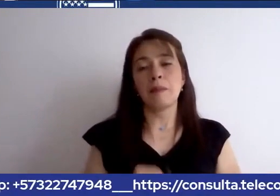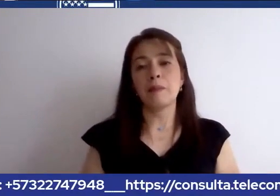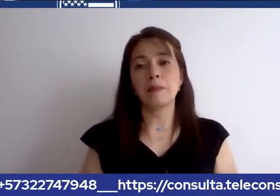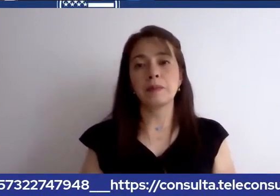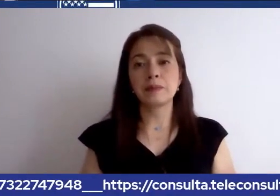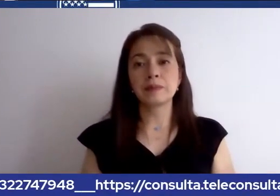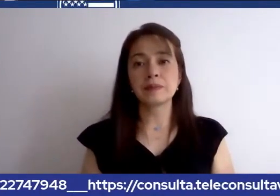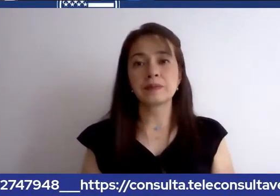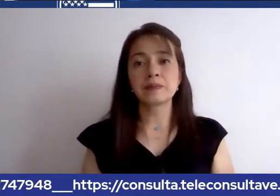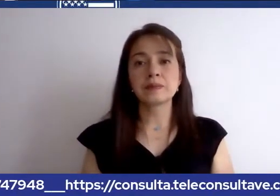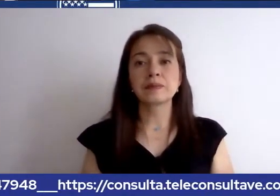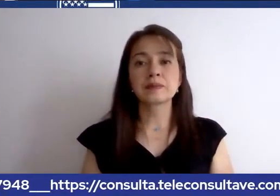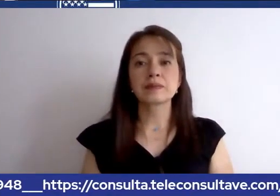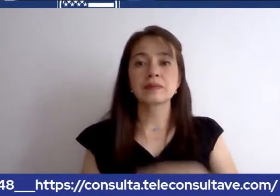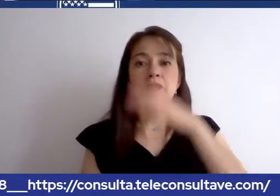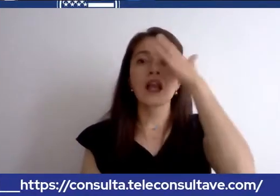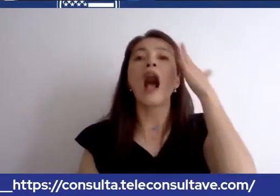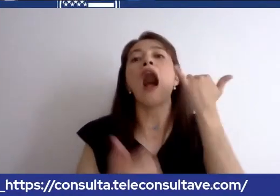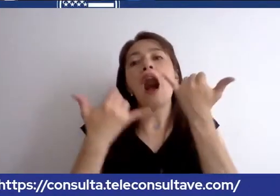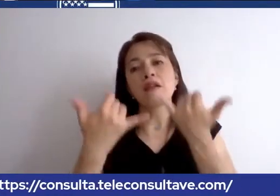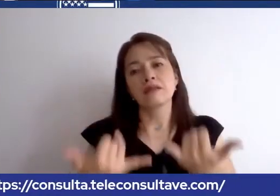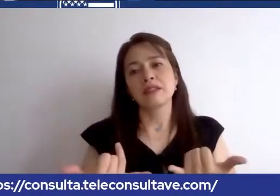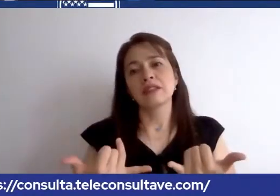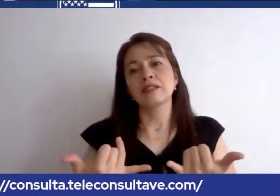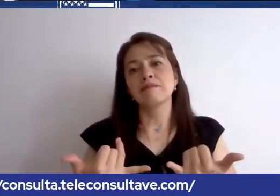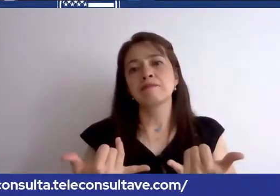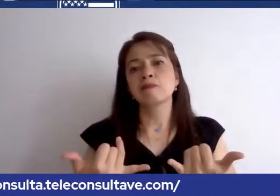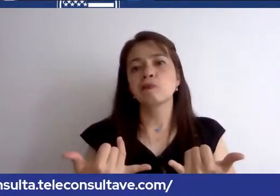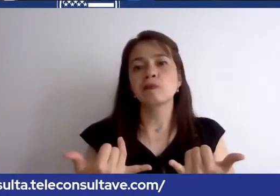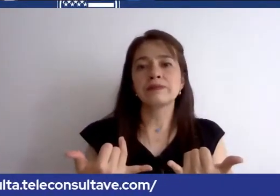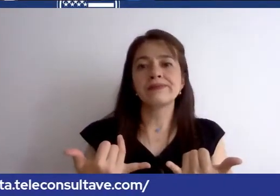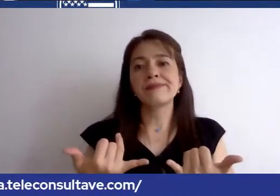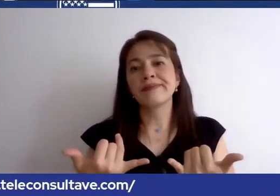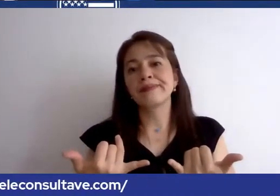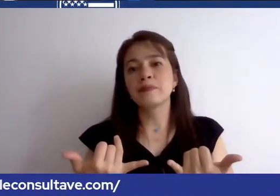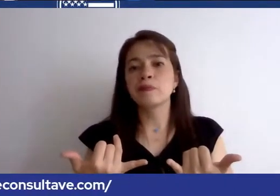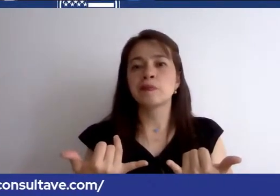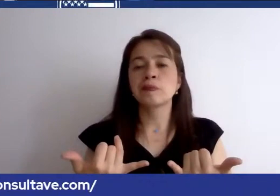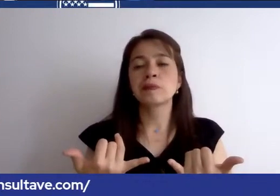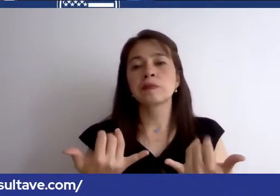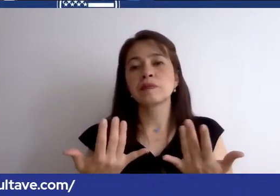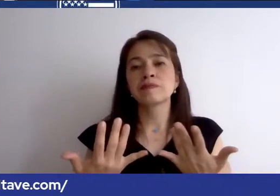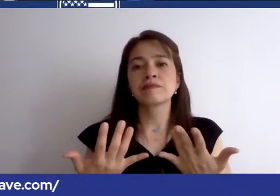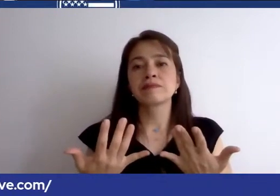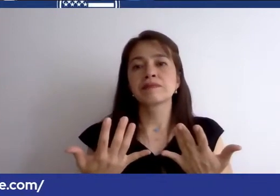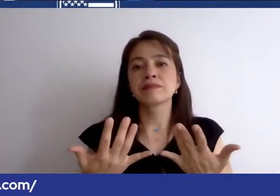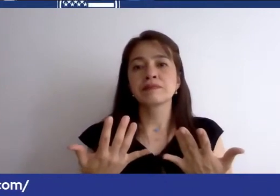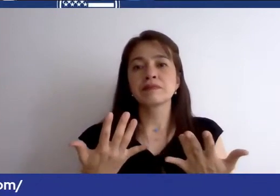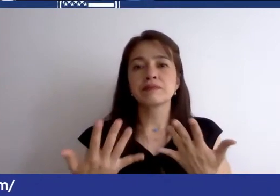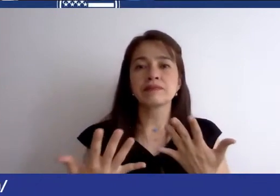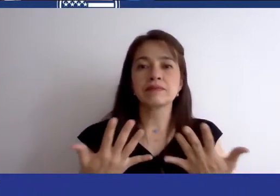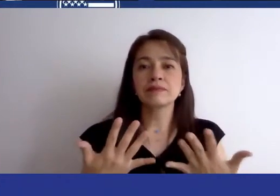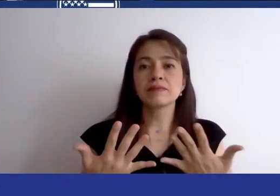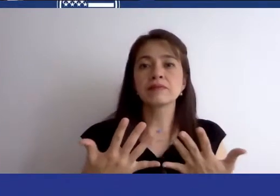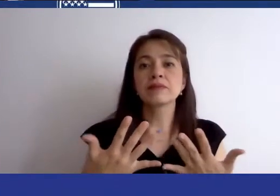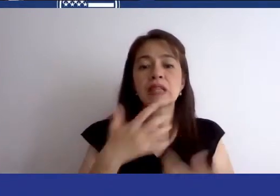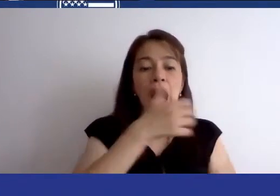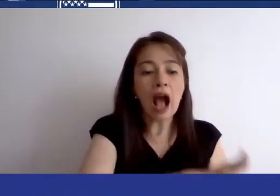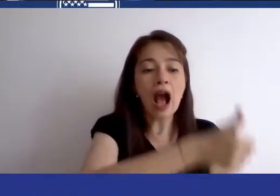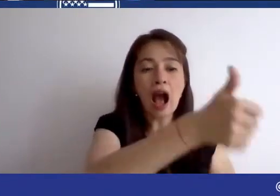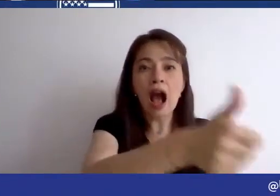tenemos estas citas ahora pues o sea cada día hacemos